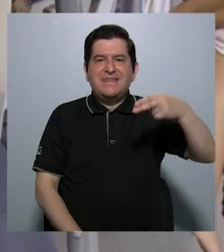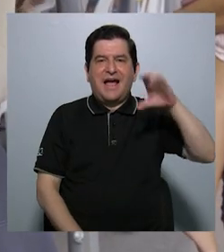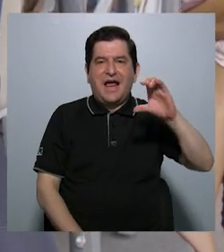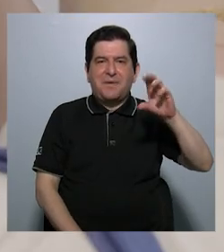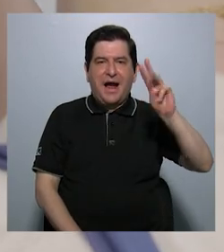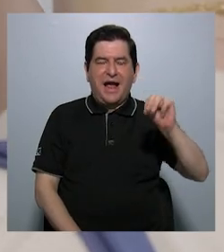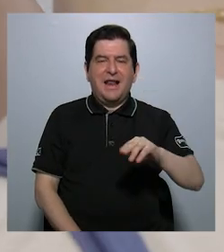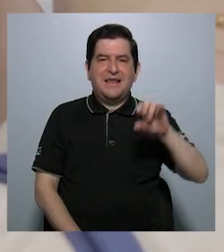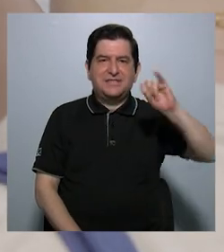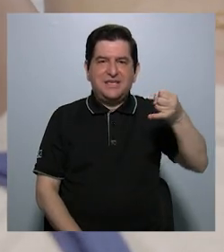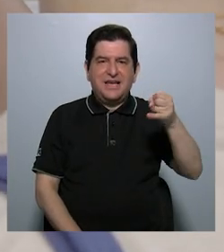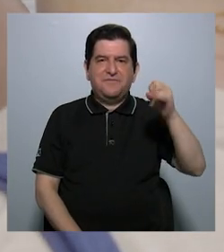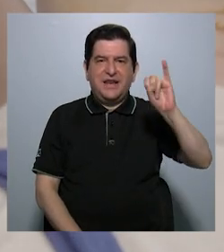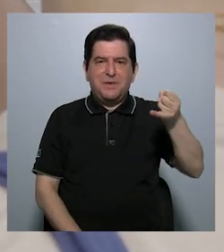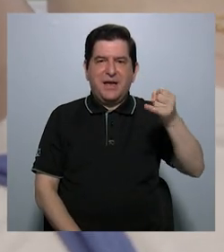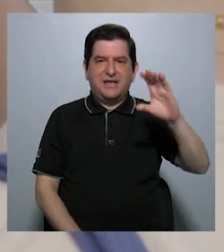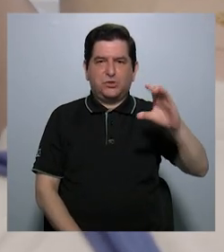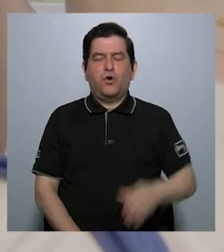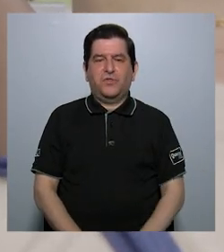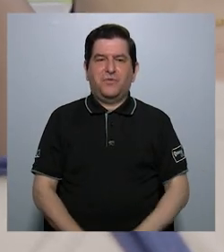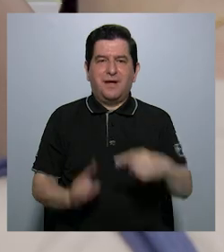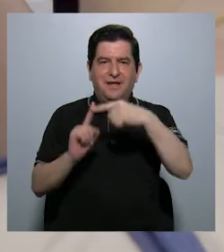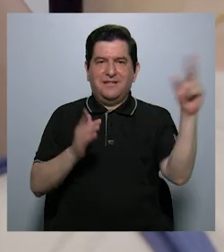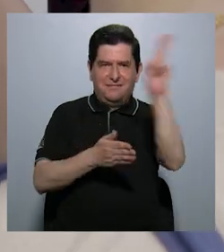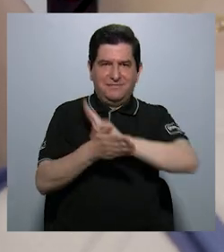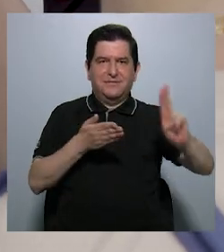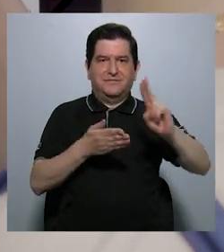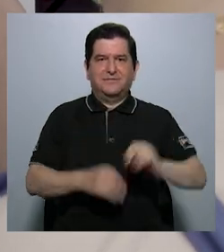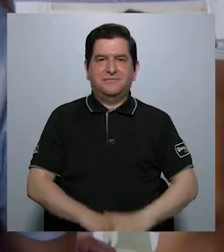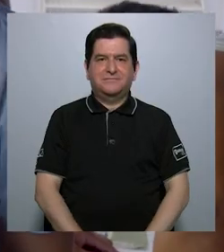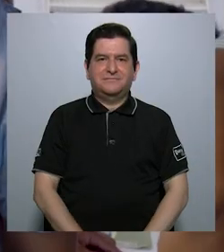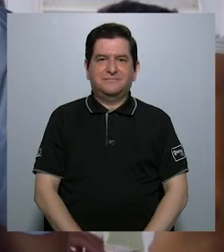Carvajal Miranda y Jennifer Jiménez Córdoba para Desde la U.